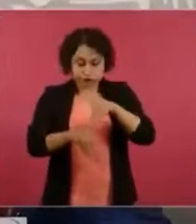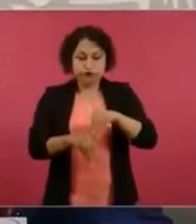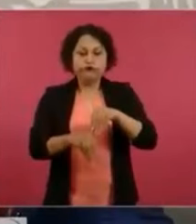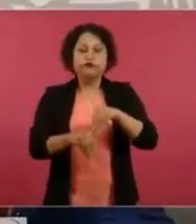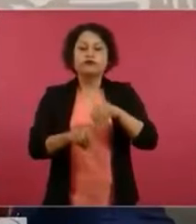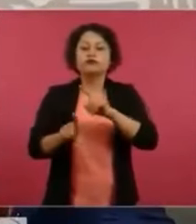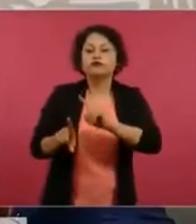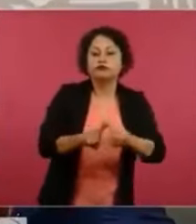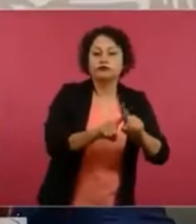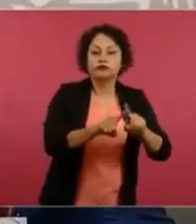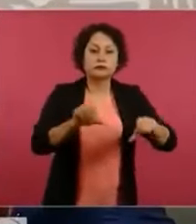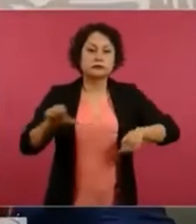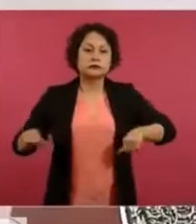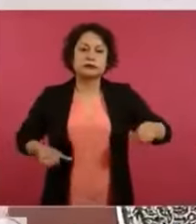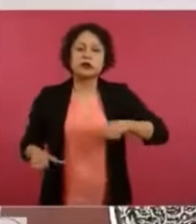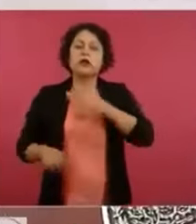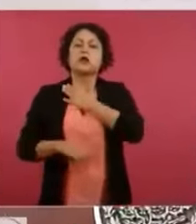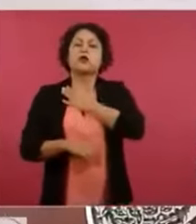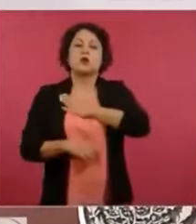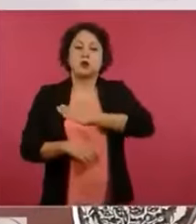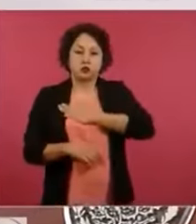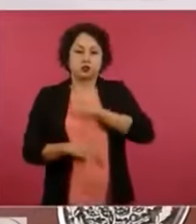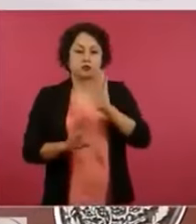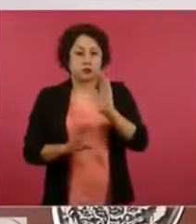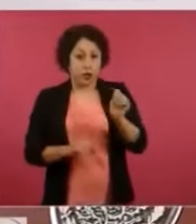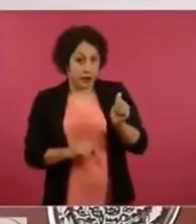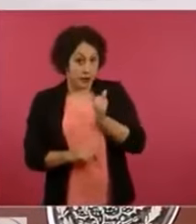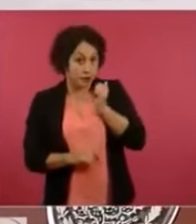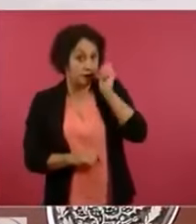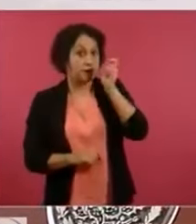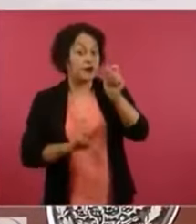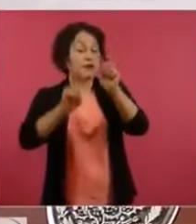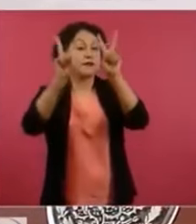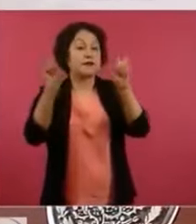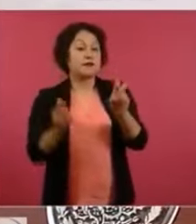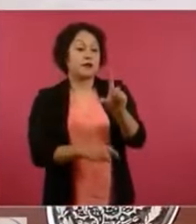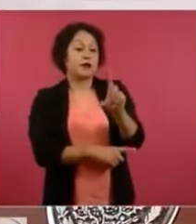Lo de Lore de Mola es que leí algo que dijo que